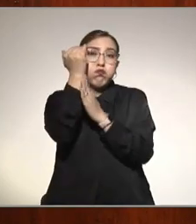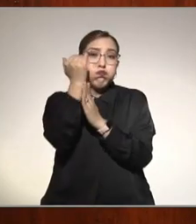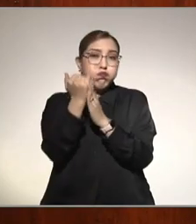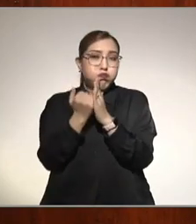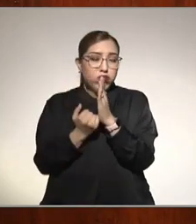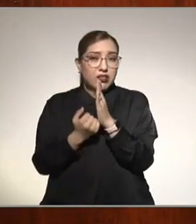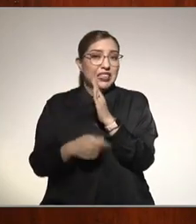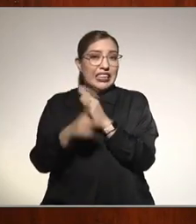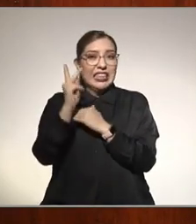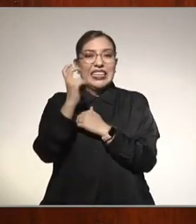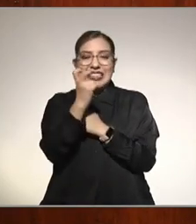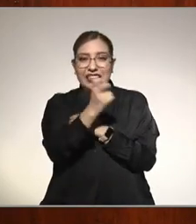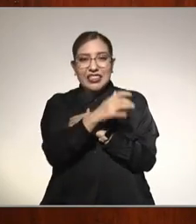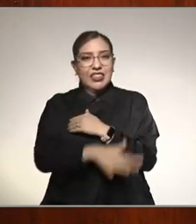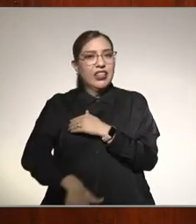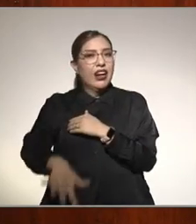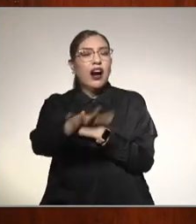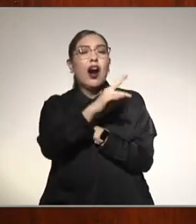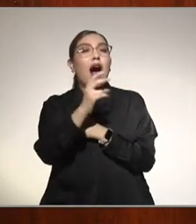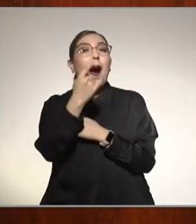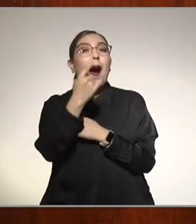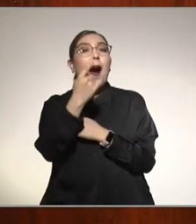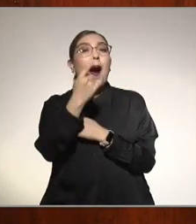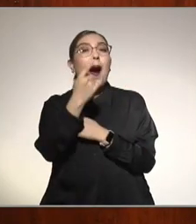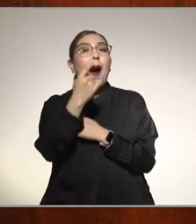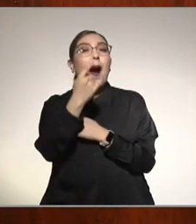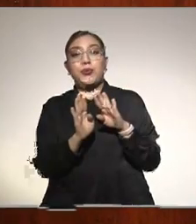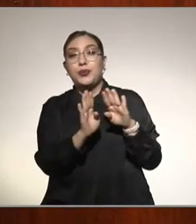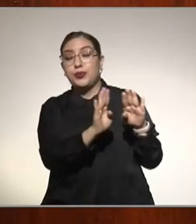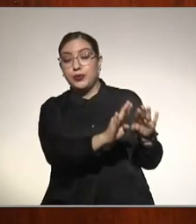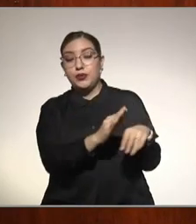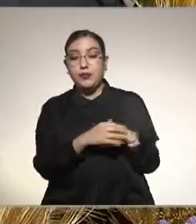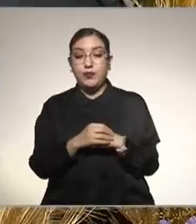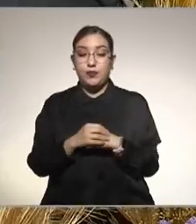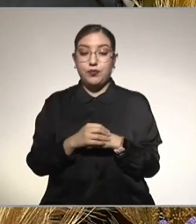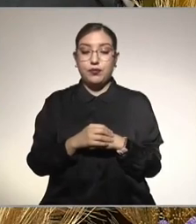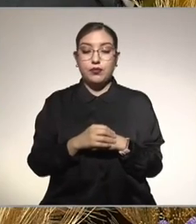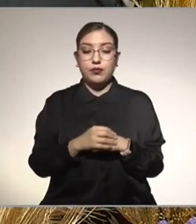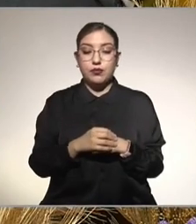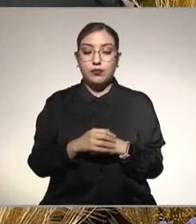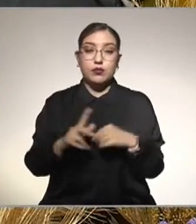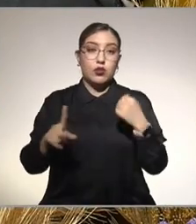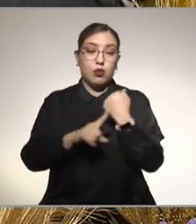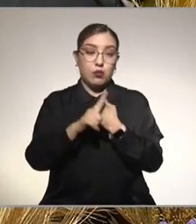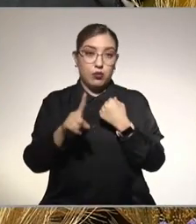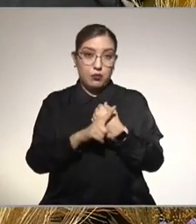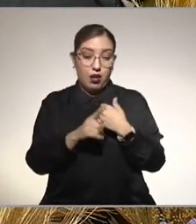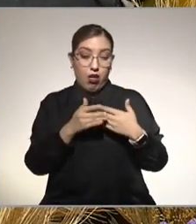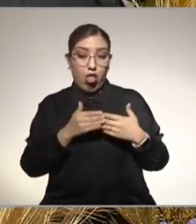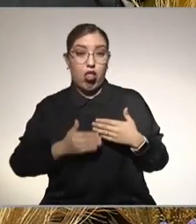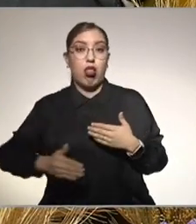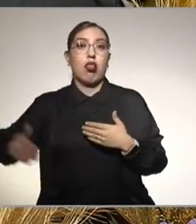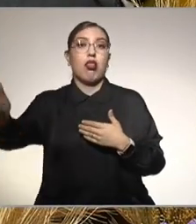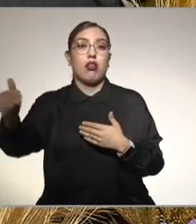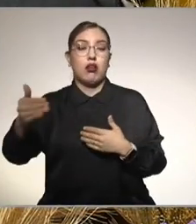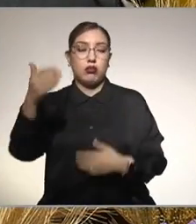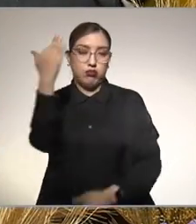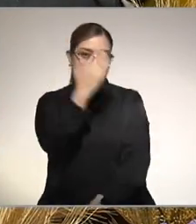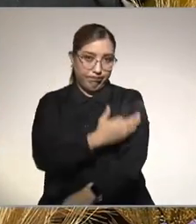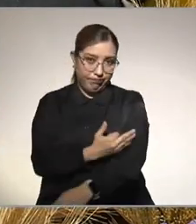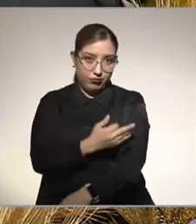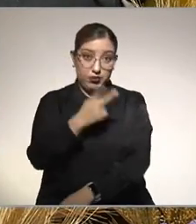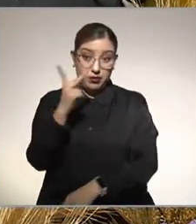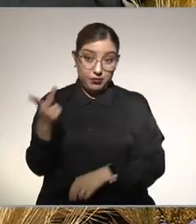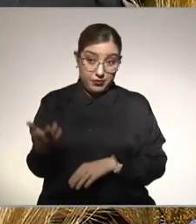embargo estos están reservados para el problema avanzado y ya con fibrosis esto está restringido para